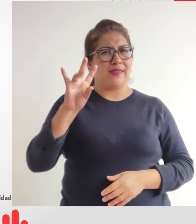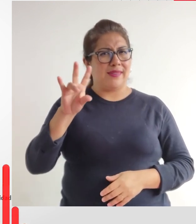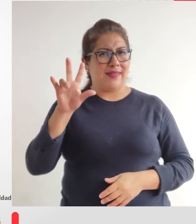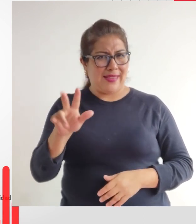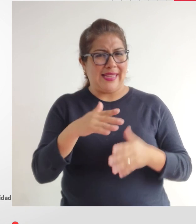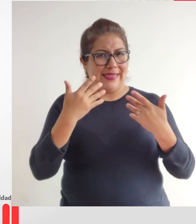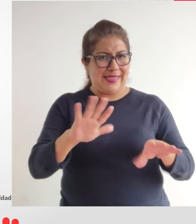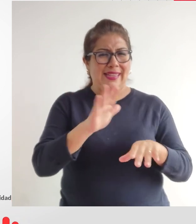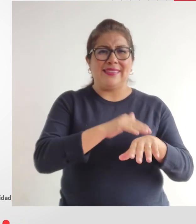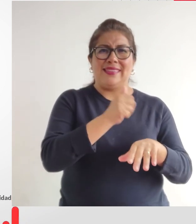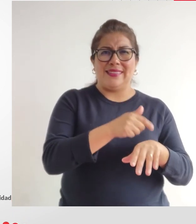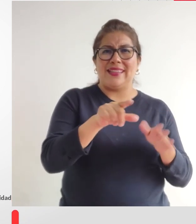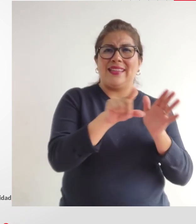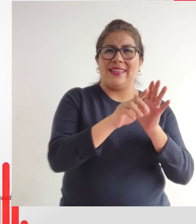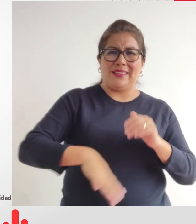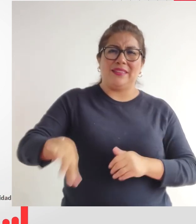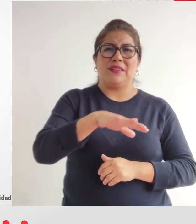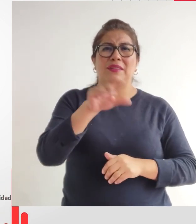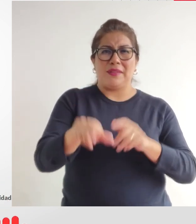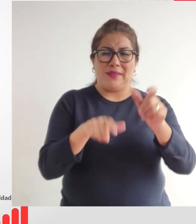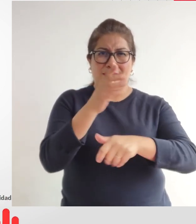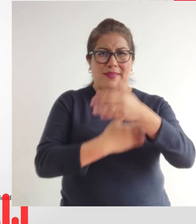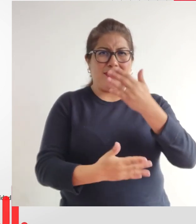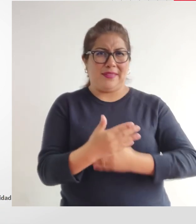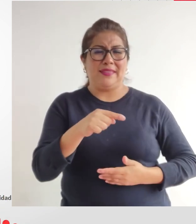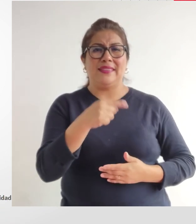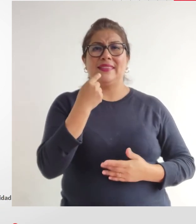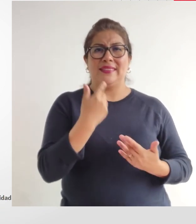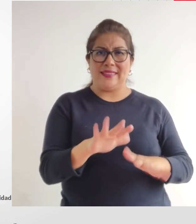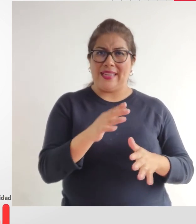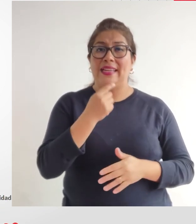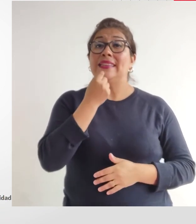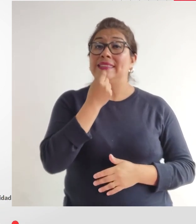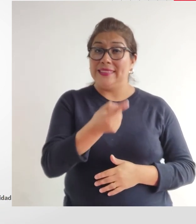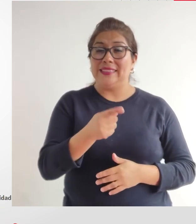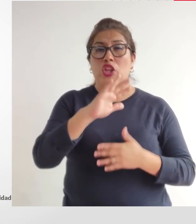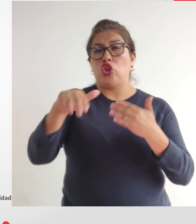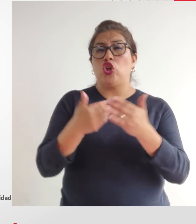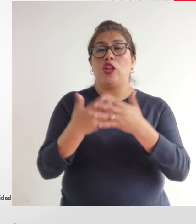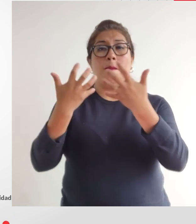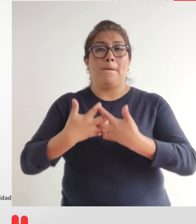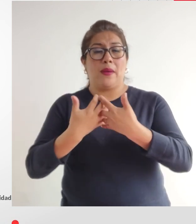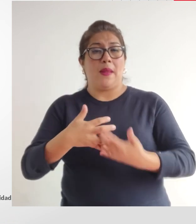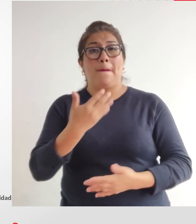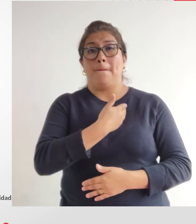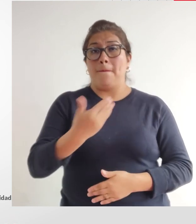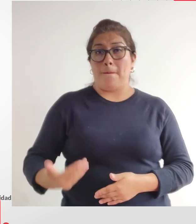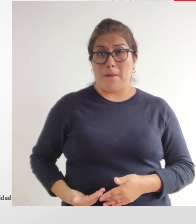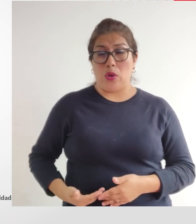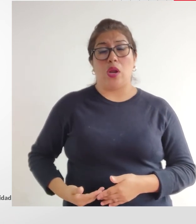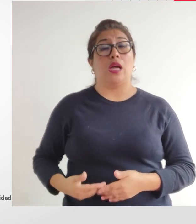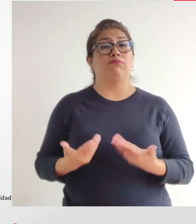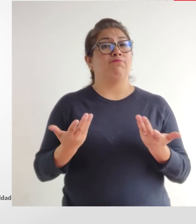973 ley general de la persona con discapacidad en la cual establece que toda empresa pública ministerio